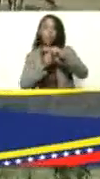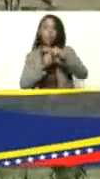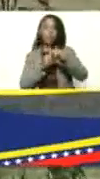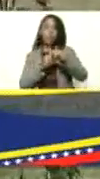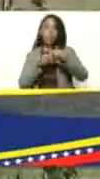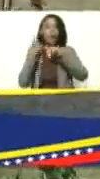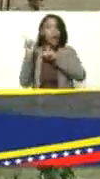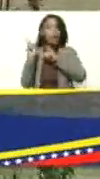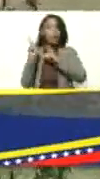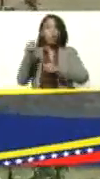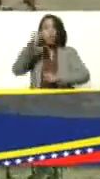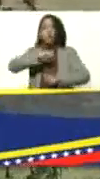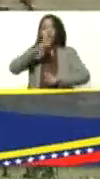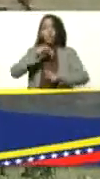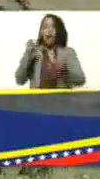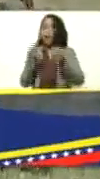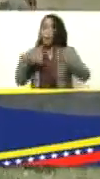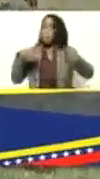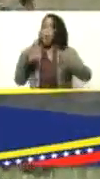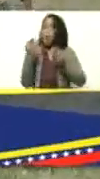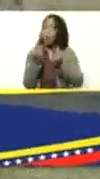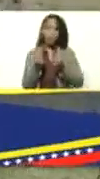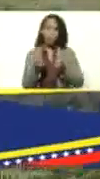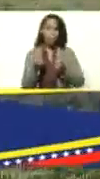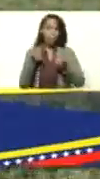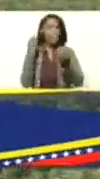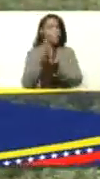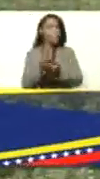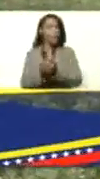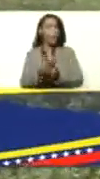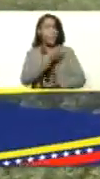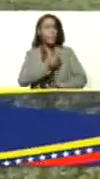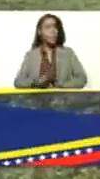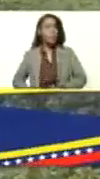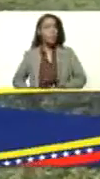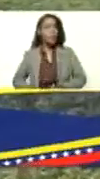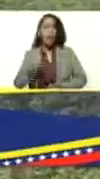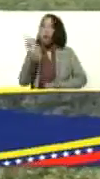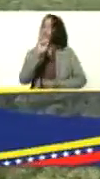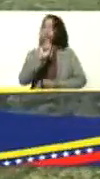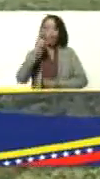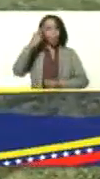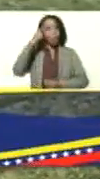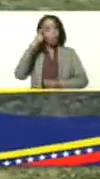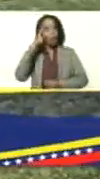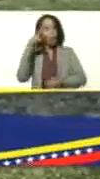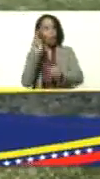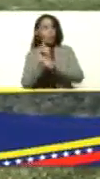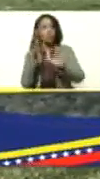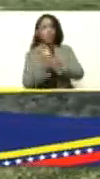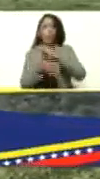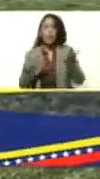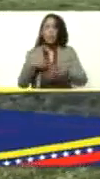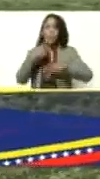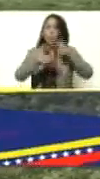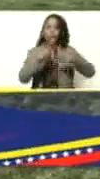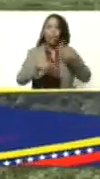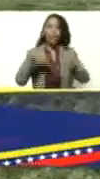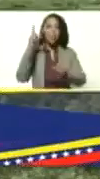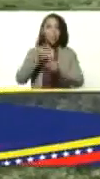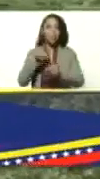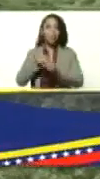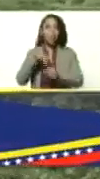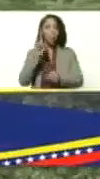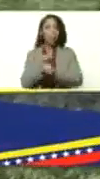sostenido en el campo económico monagas presidente no será recordada solamente como productora de petróleo